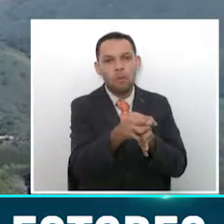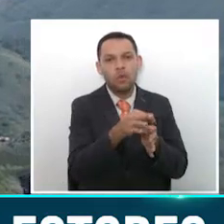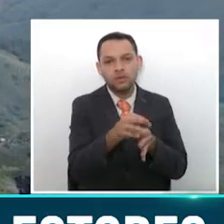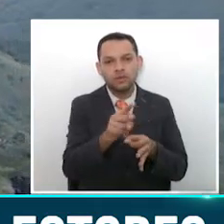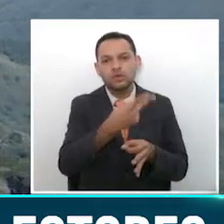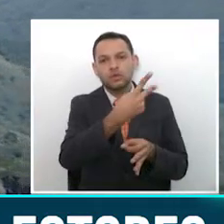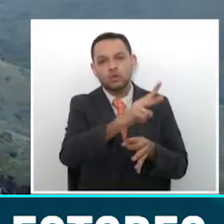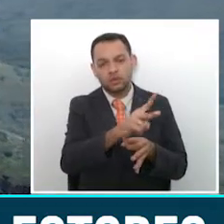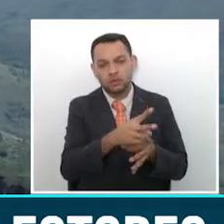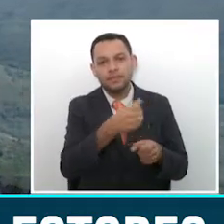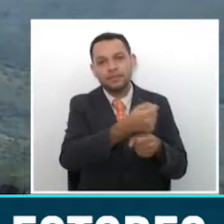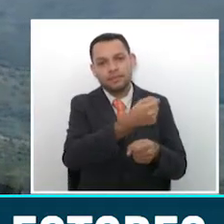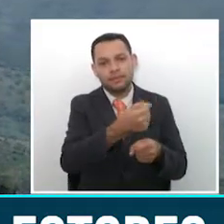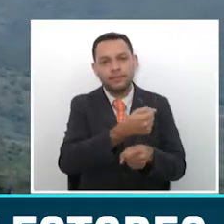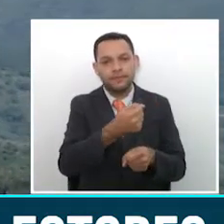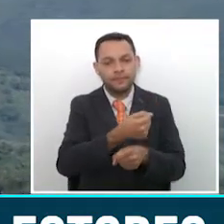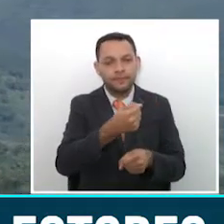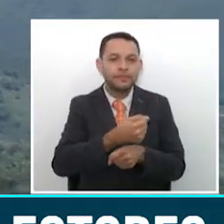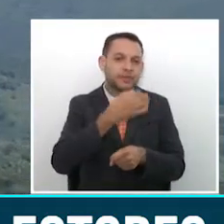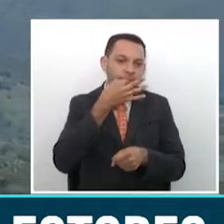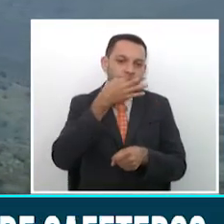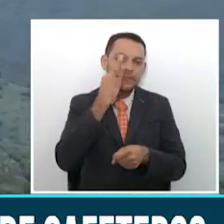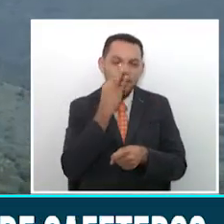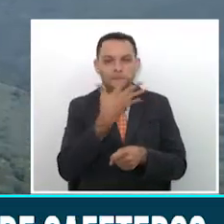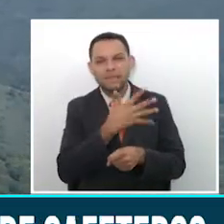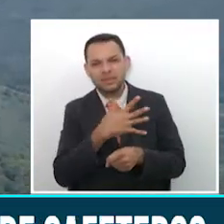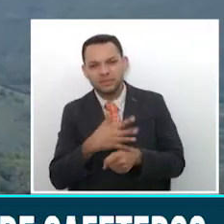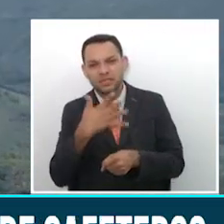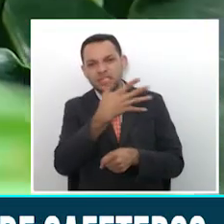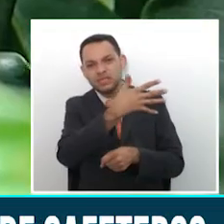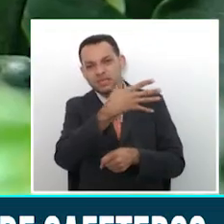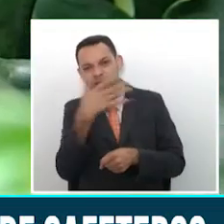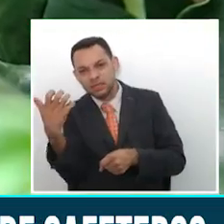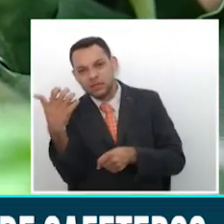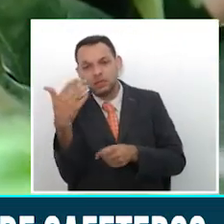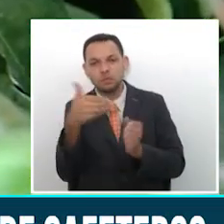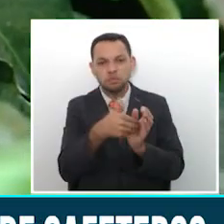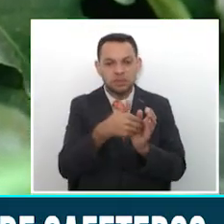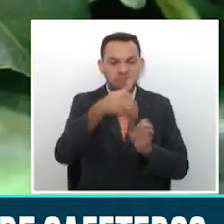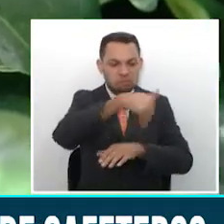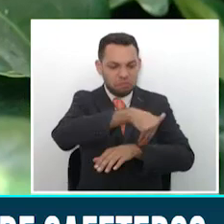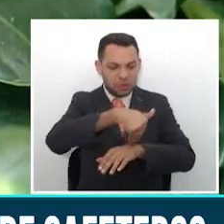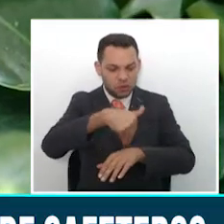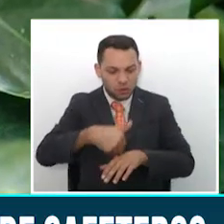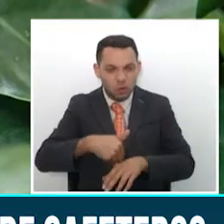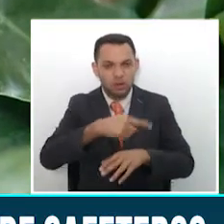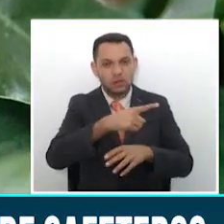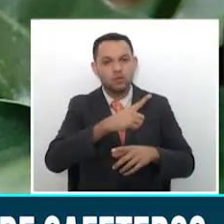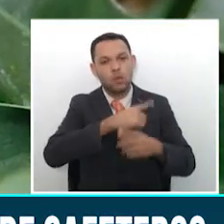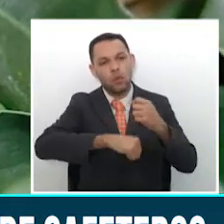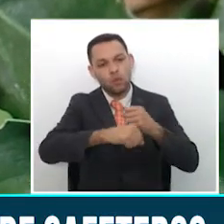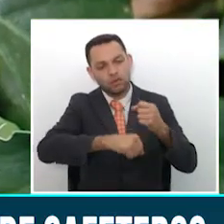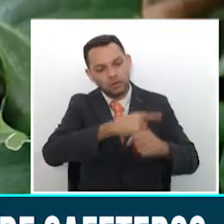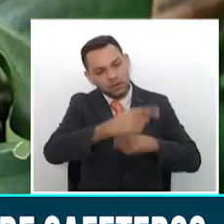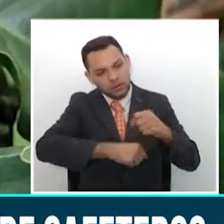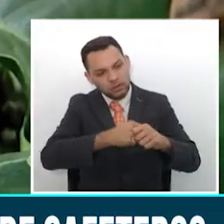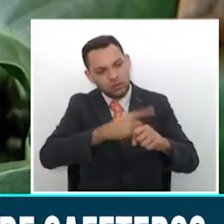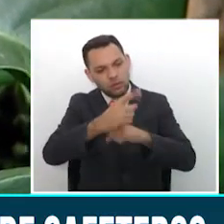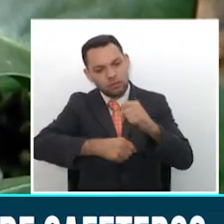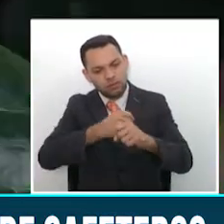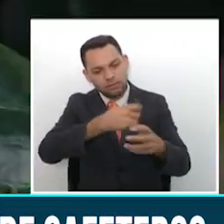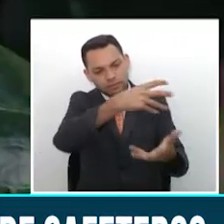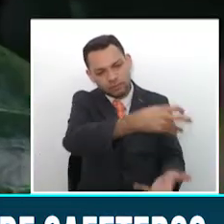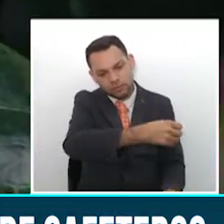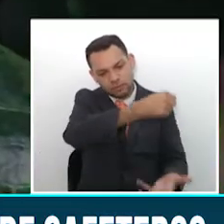inyectándole a la economía del departamento un promedio de 500 mil millones de pesos anuales en las 45 mil 127 hectáreas de